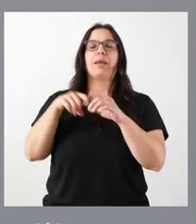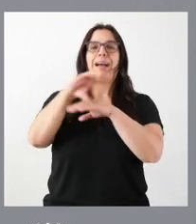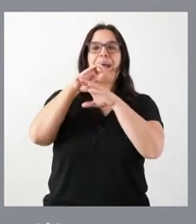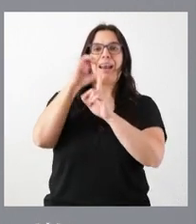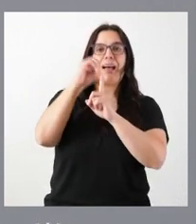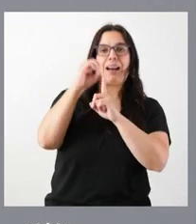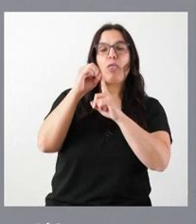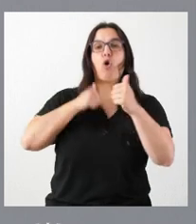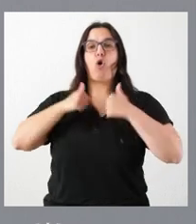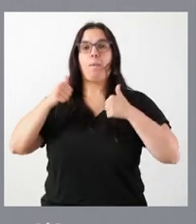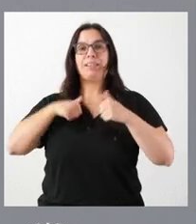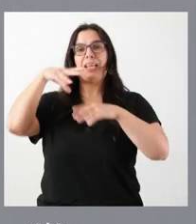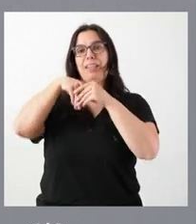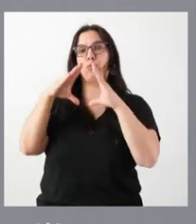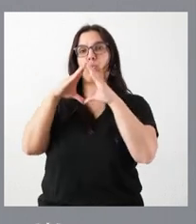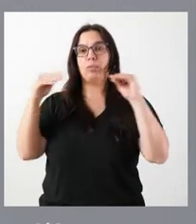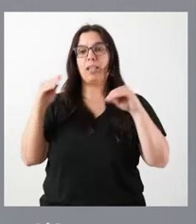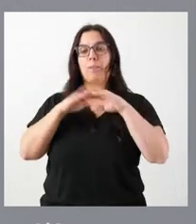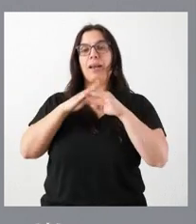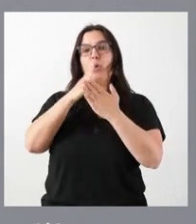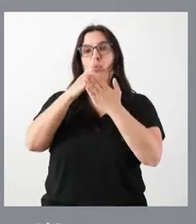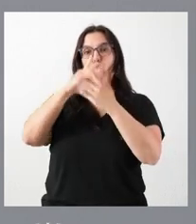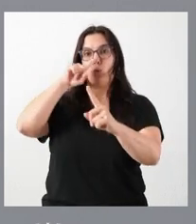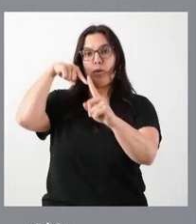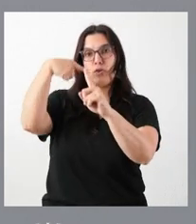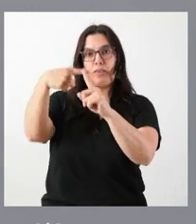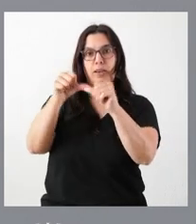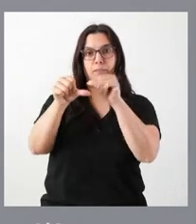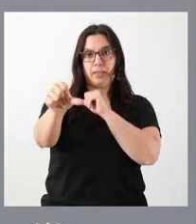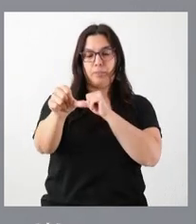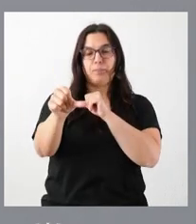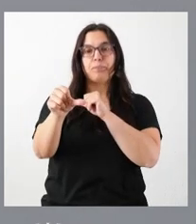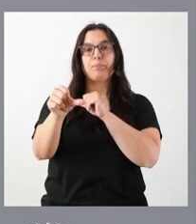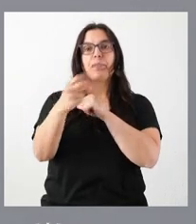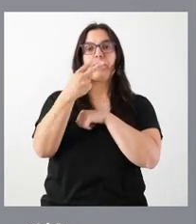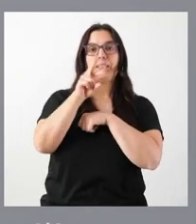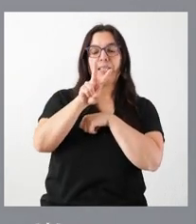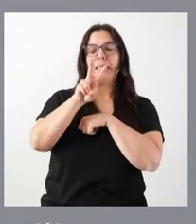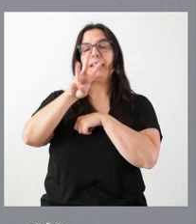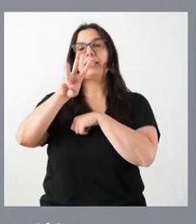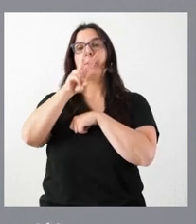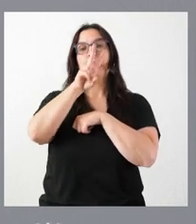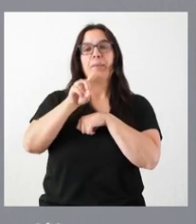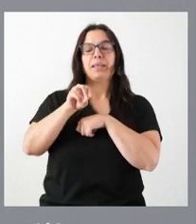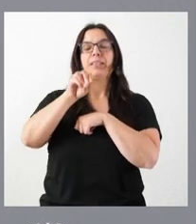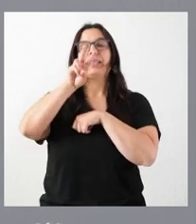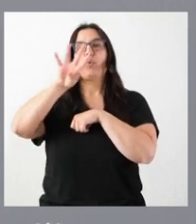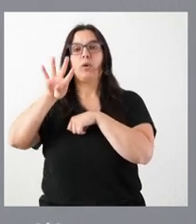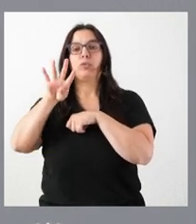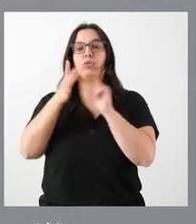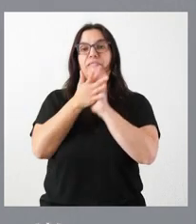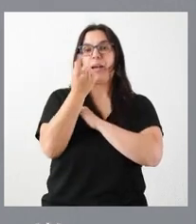enseñanzas universitarias en el curso 23 y 24. Por tanto, se trata de estos precios públicos